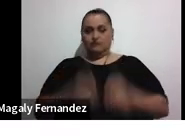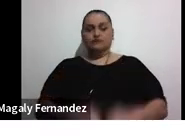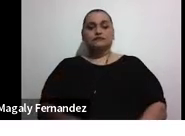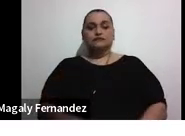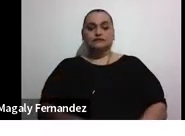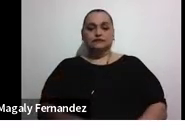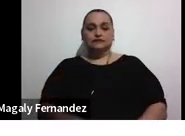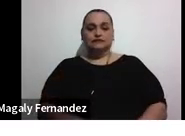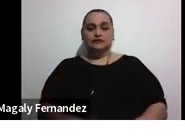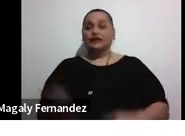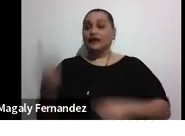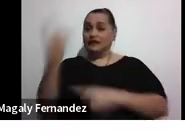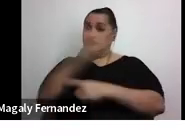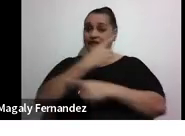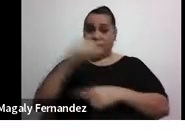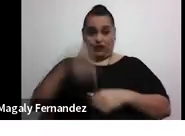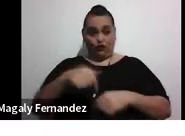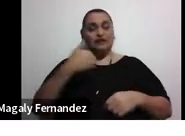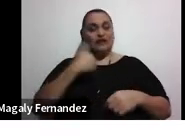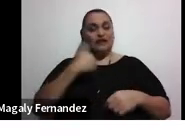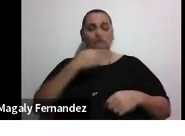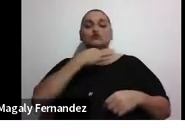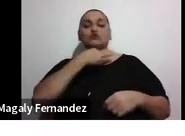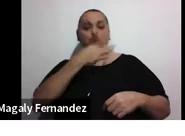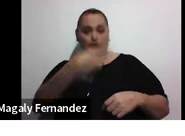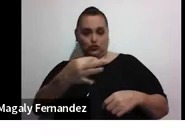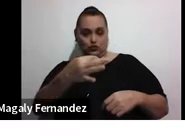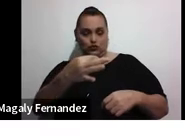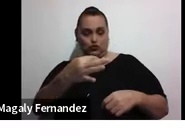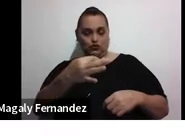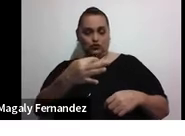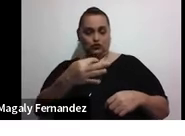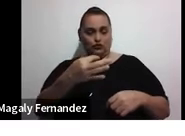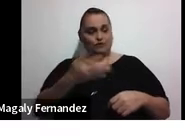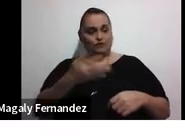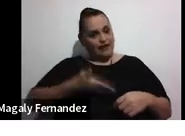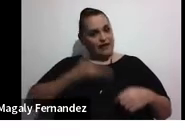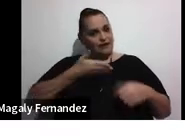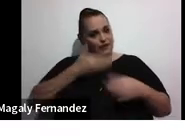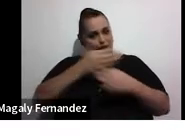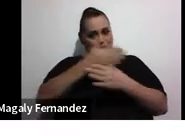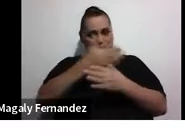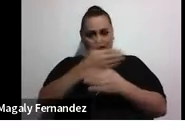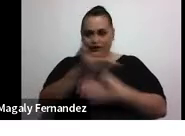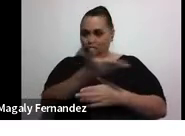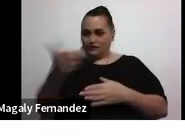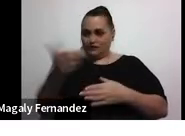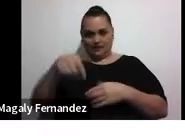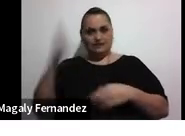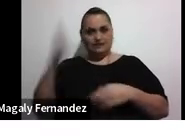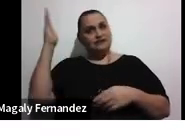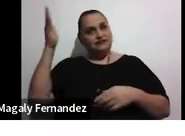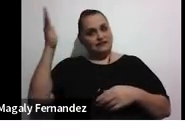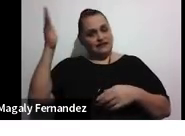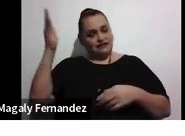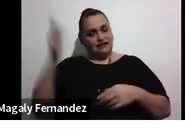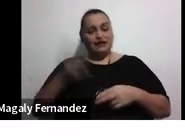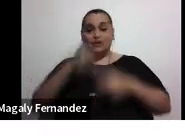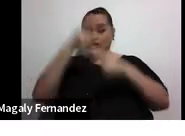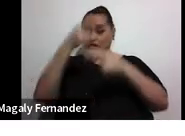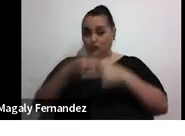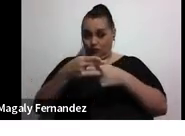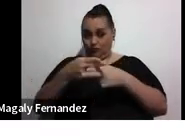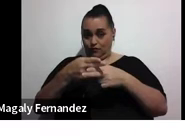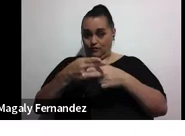El día de hoy tenemos el gusto y el agrado de compartir con ustedes esta charla que hemos denominado